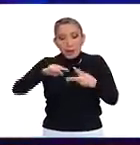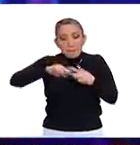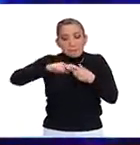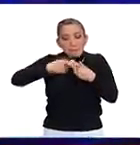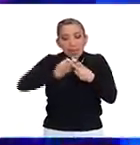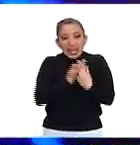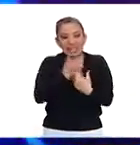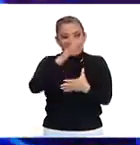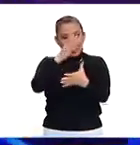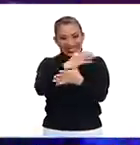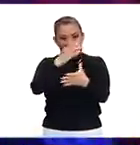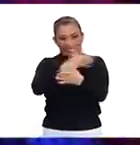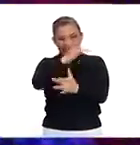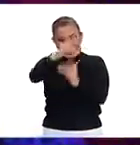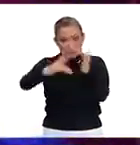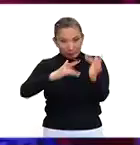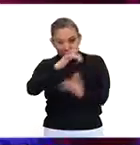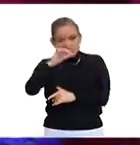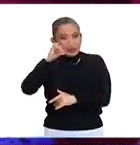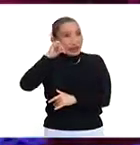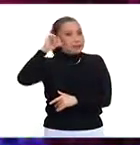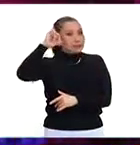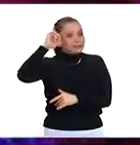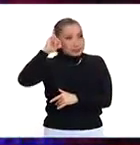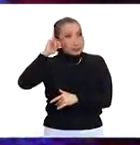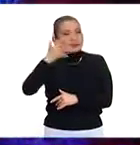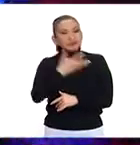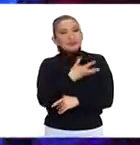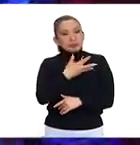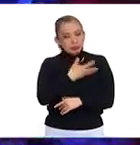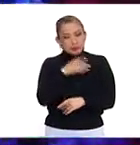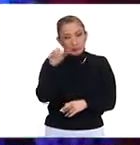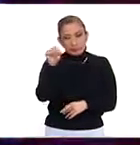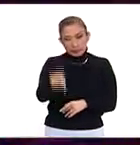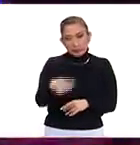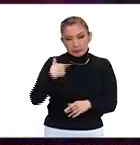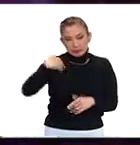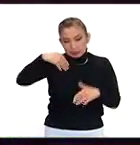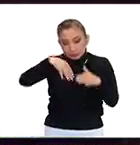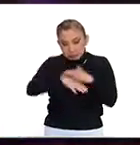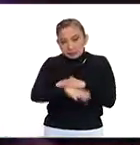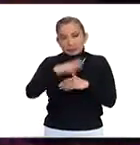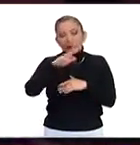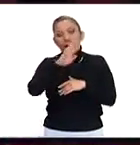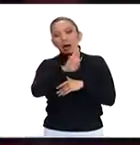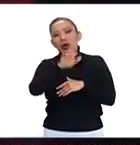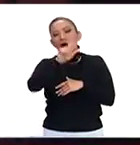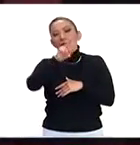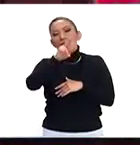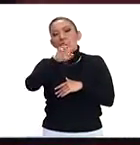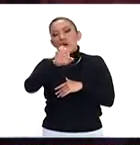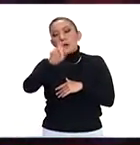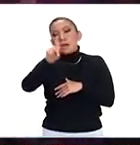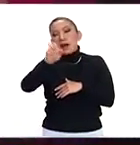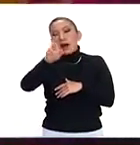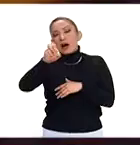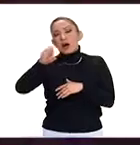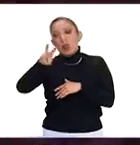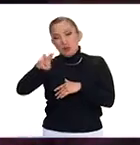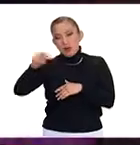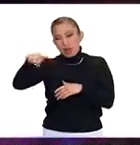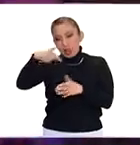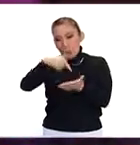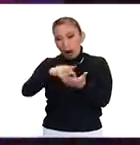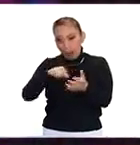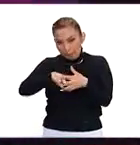de la discoteca, ayer estuvimos precisamente a la entrada del Blue Parrot, en el acceso a este